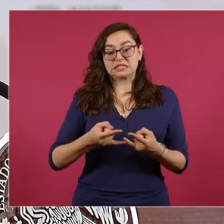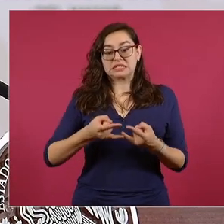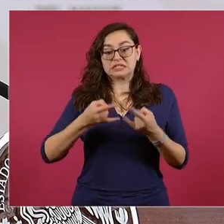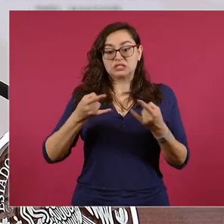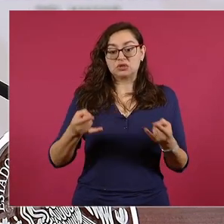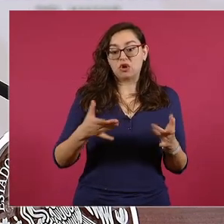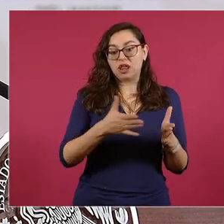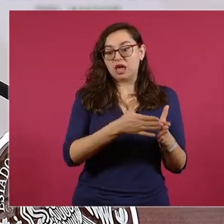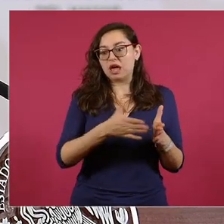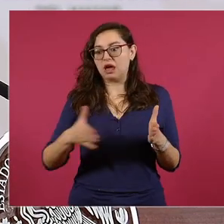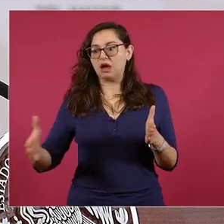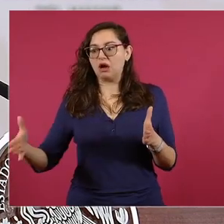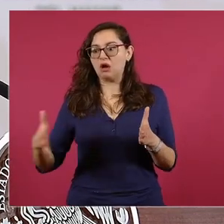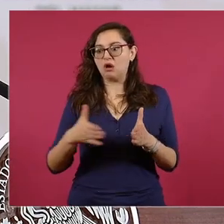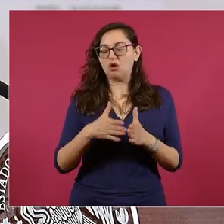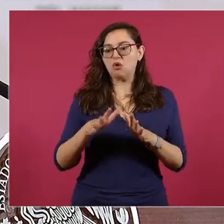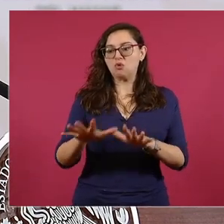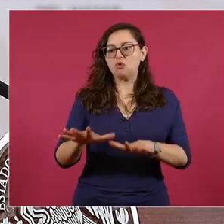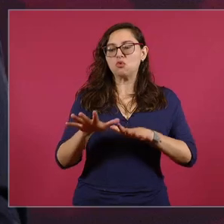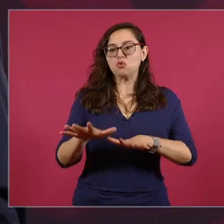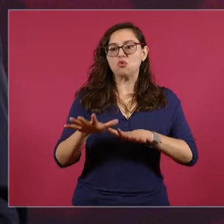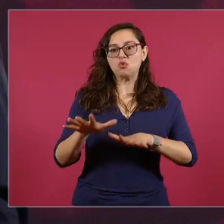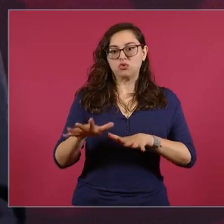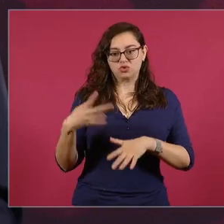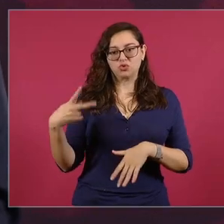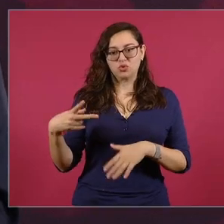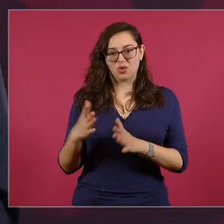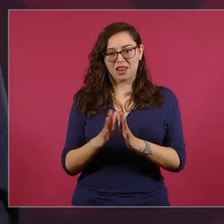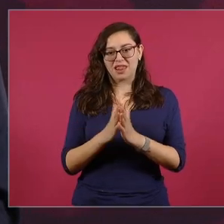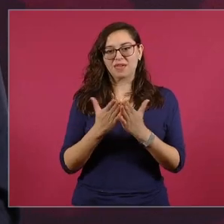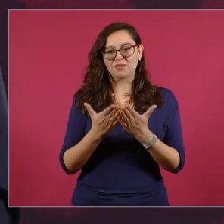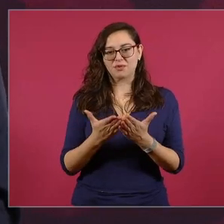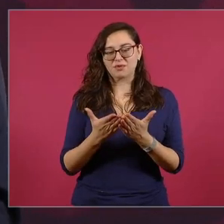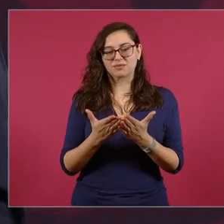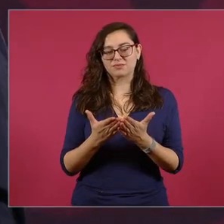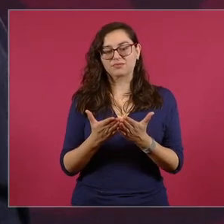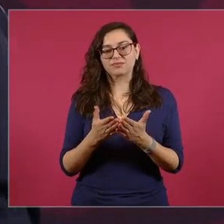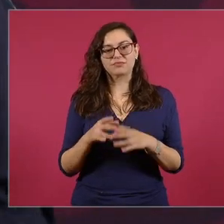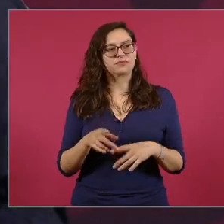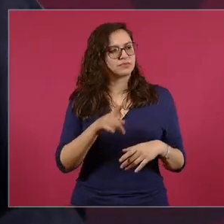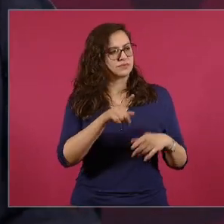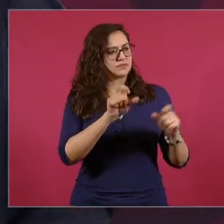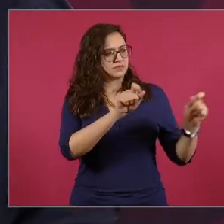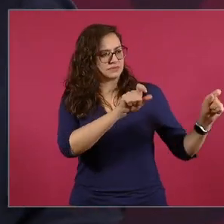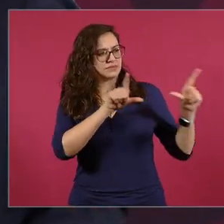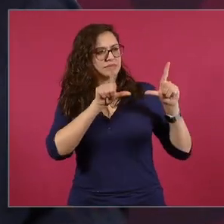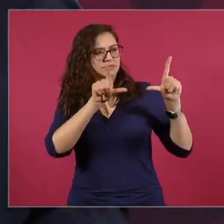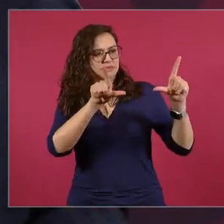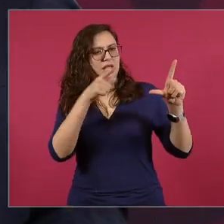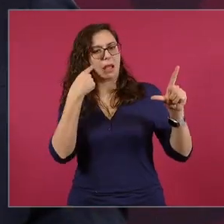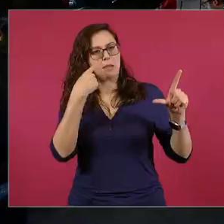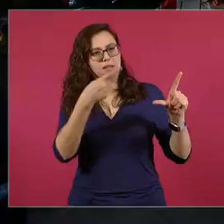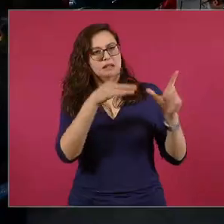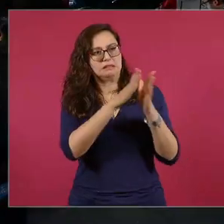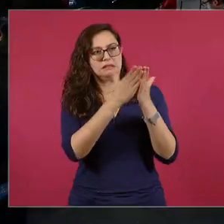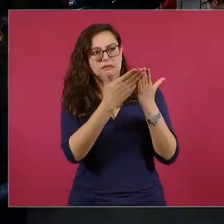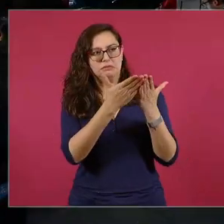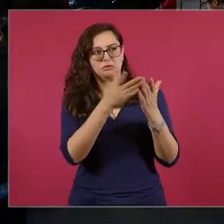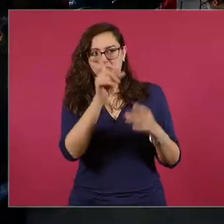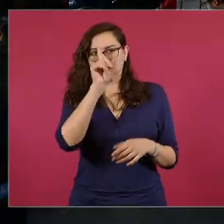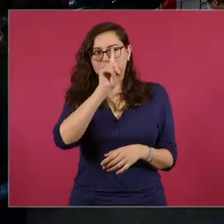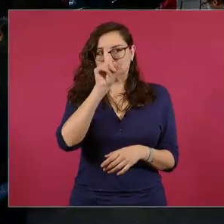del mundo, es un gran libro, a ver si lo pones ahí, para recomendarlo,